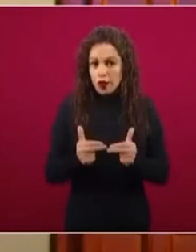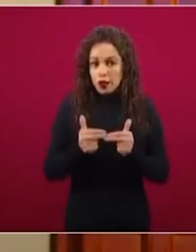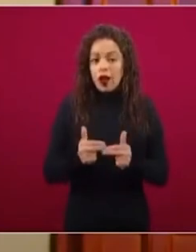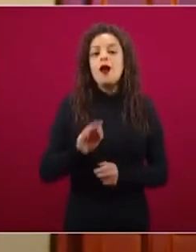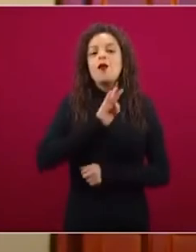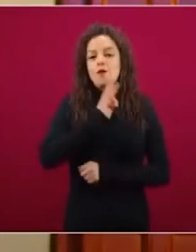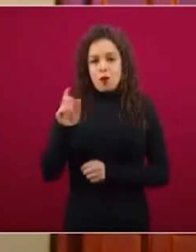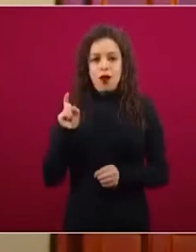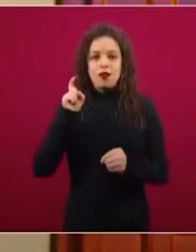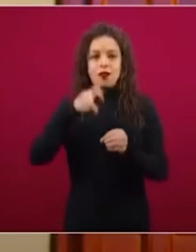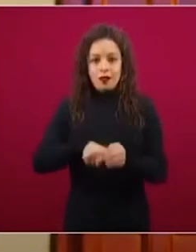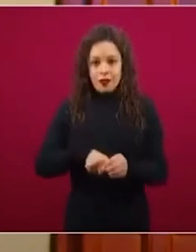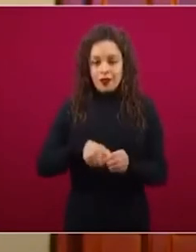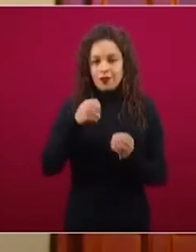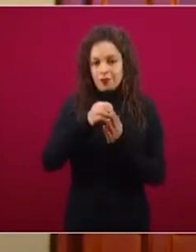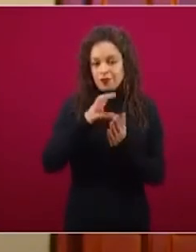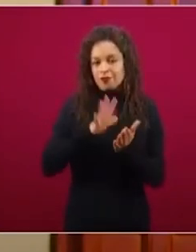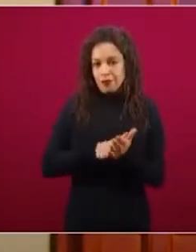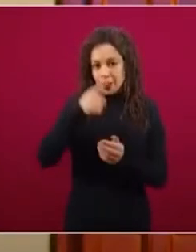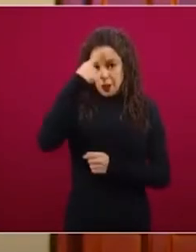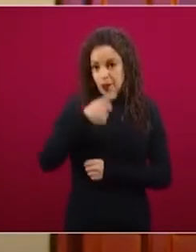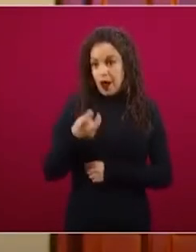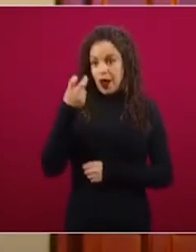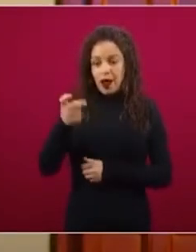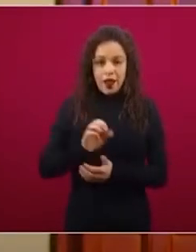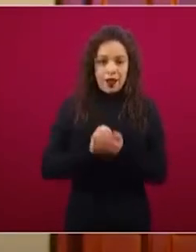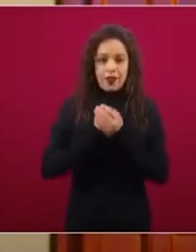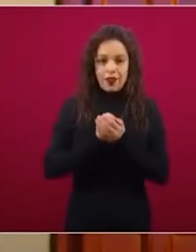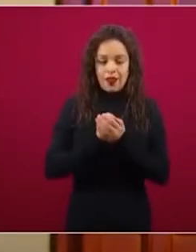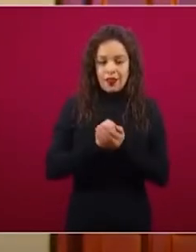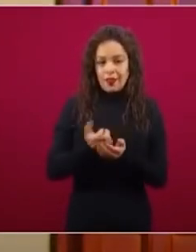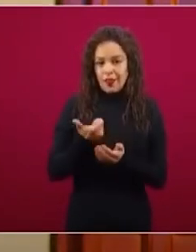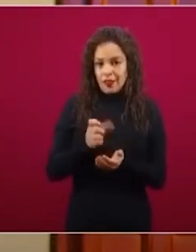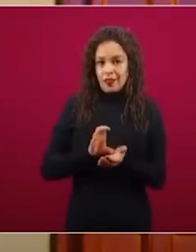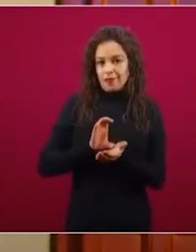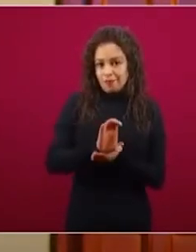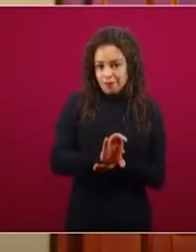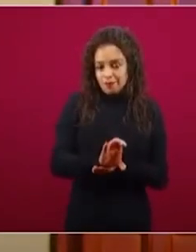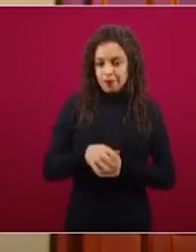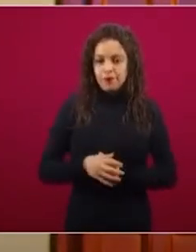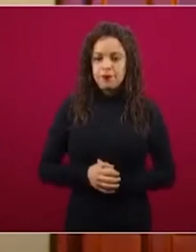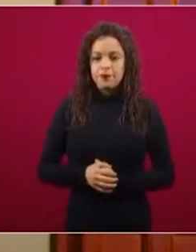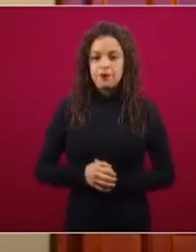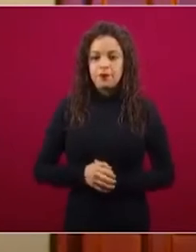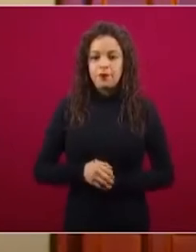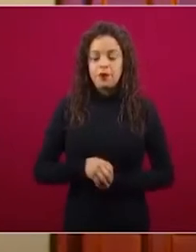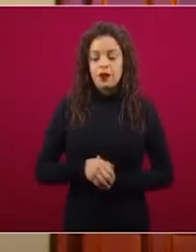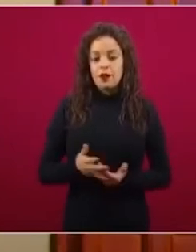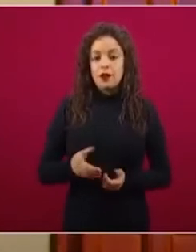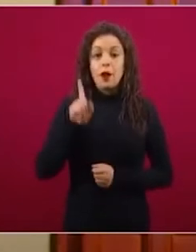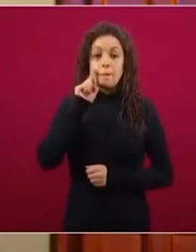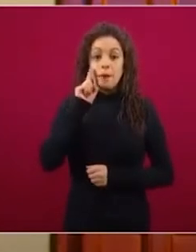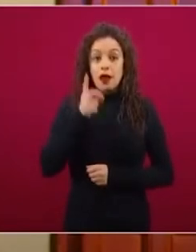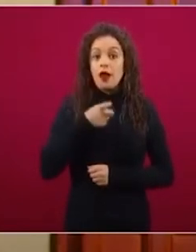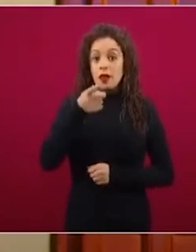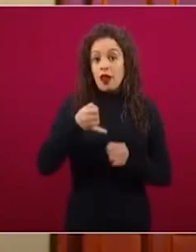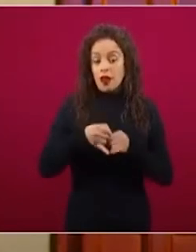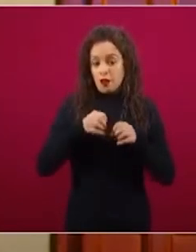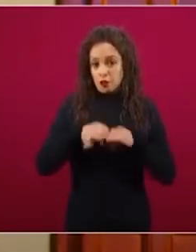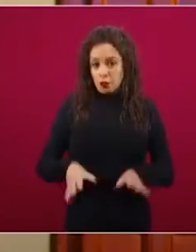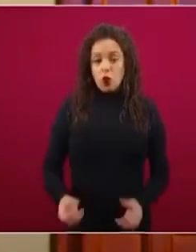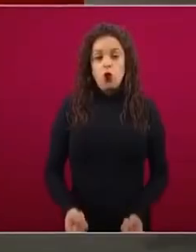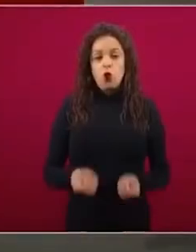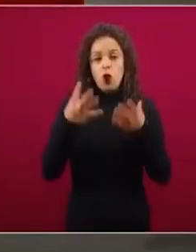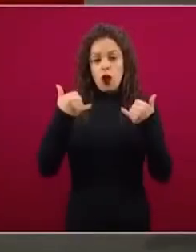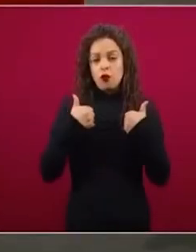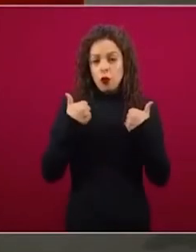ya, también ahorita, vamos a dar mañana ya las cifras, un corte, de cuántos jóvenes ya están en todo